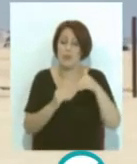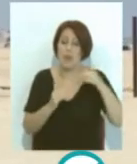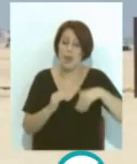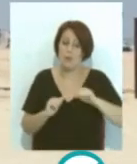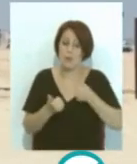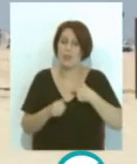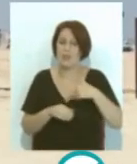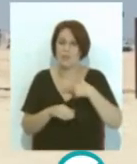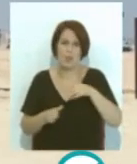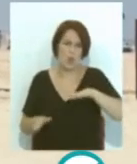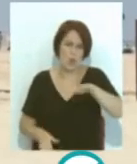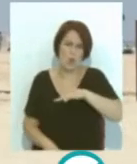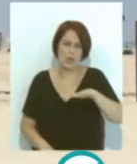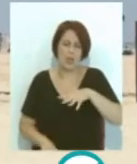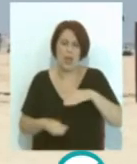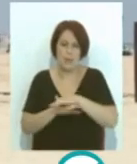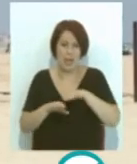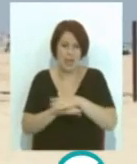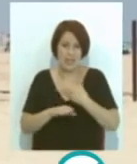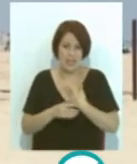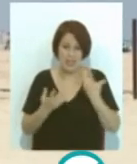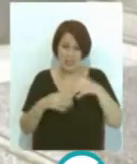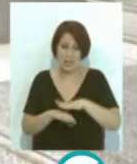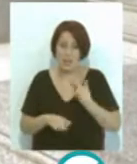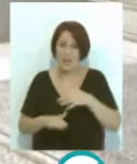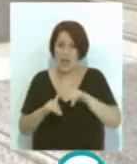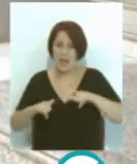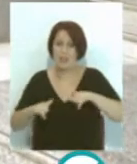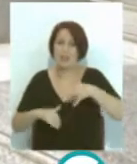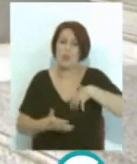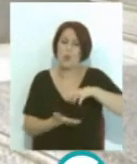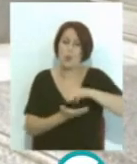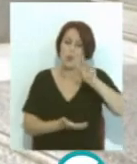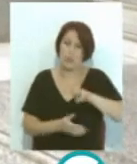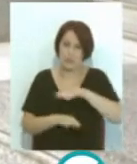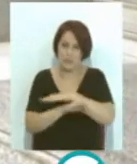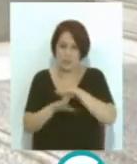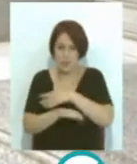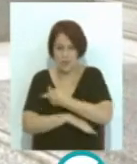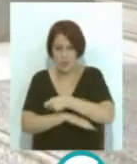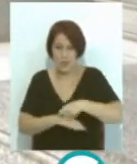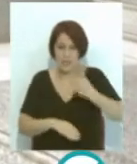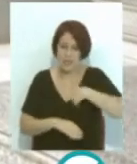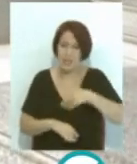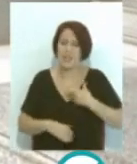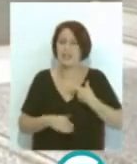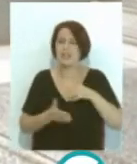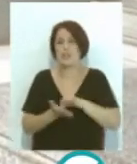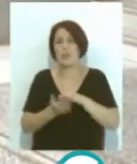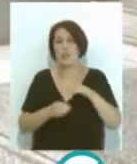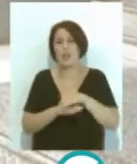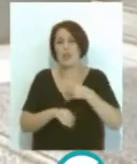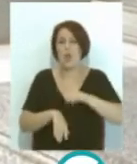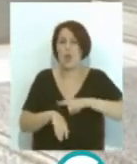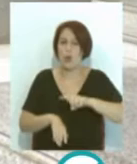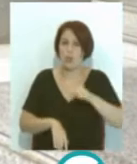también las zonas de playa integrada en La Caleta y el módulo 3 de La Victoria. A partir de hoy tenemos ya los servicios de playa desde las 12